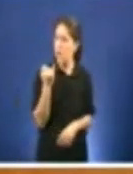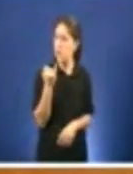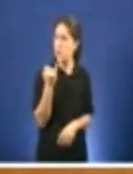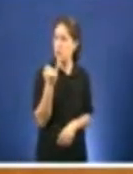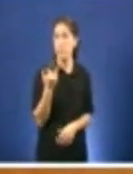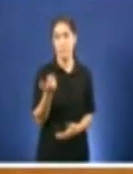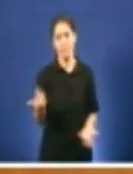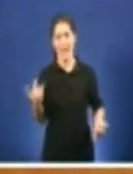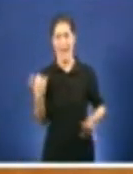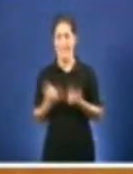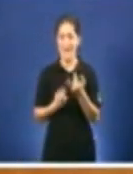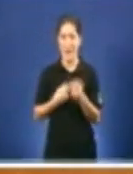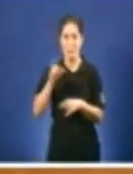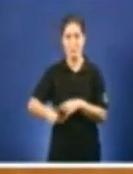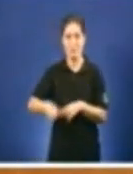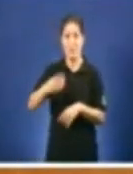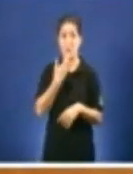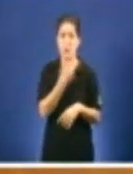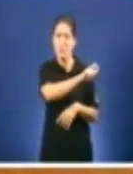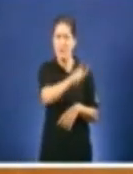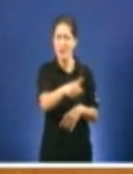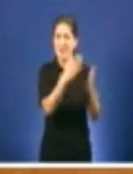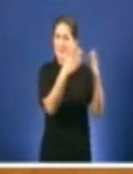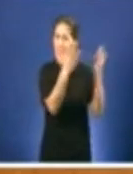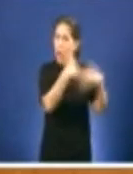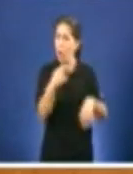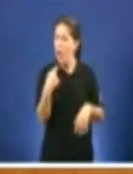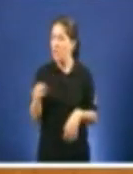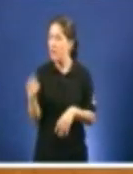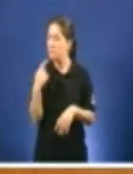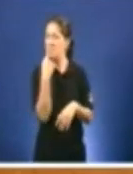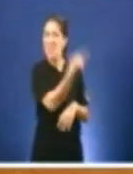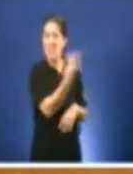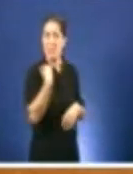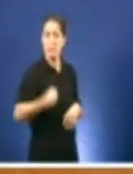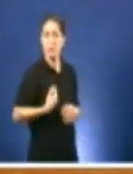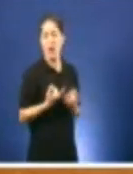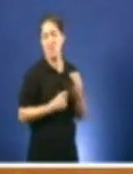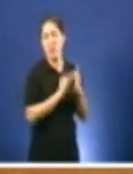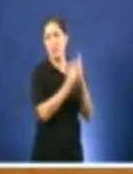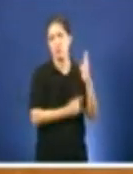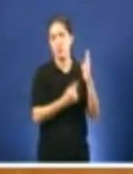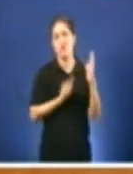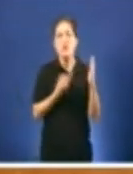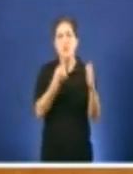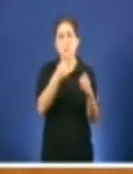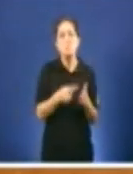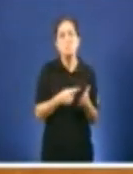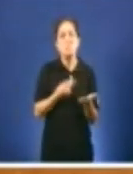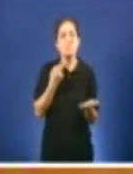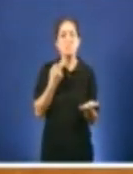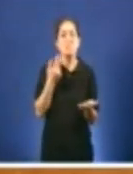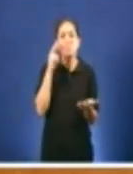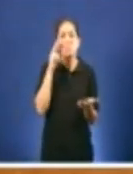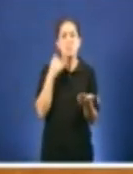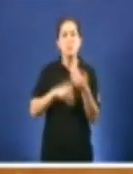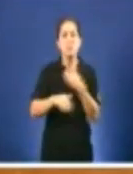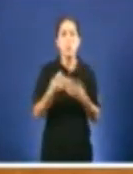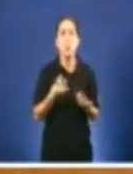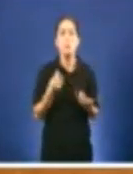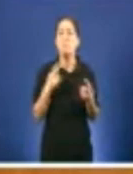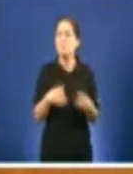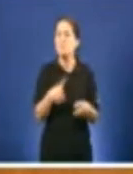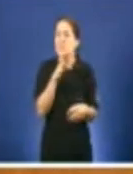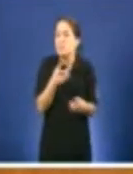decir o presidente da Xunta as persoas en fogar en Galiza, que se pode esperar destes orzamentos, que pode esperar dos gobernos galegos e as galegas